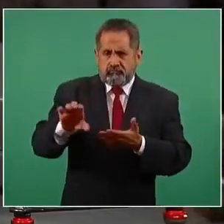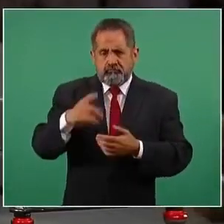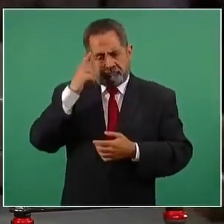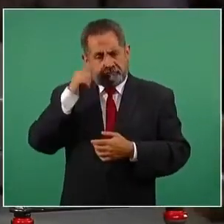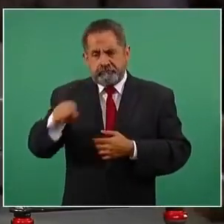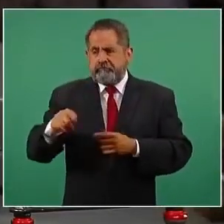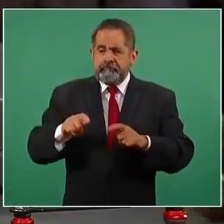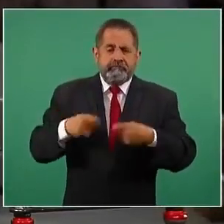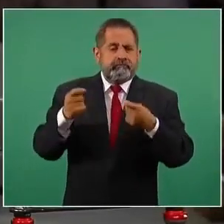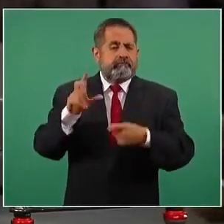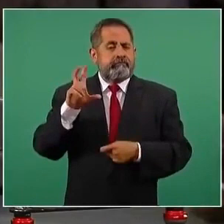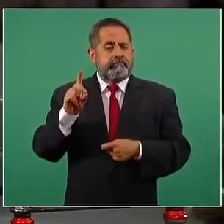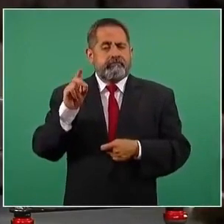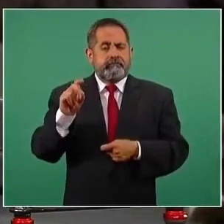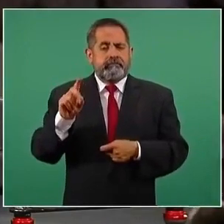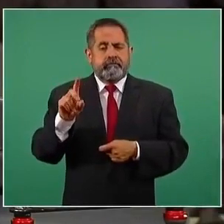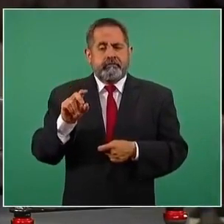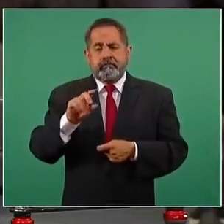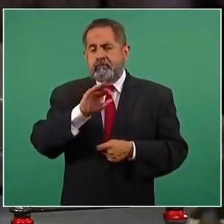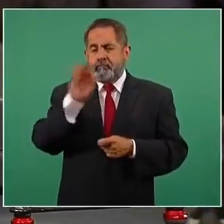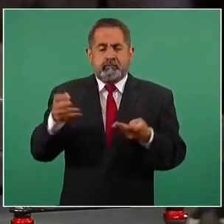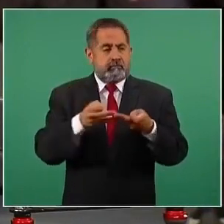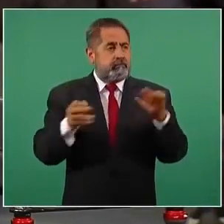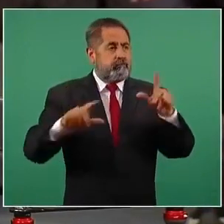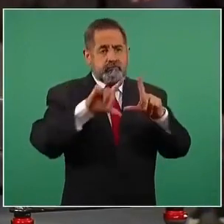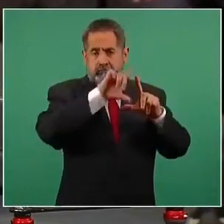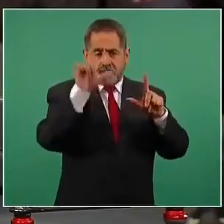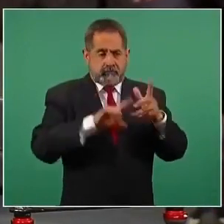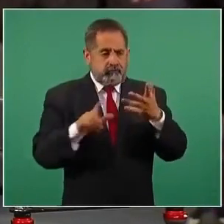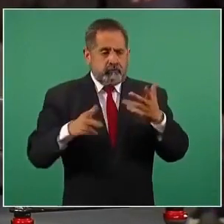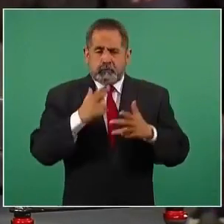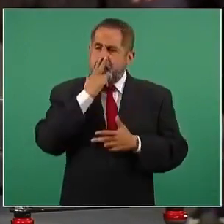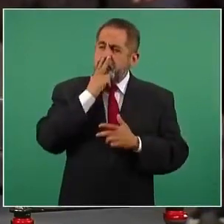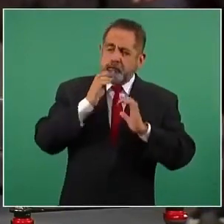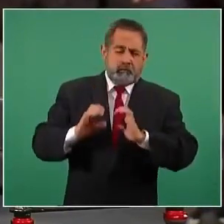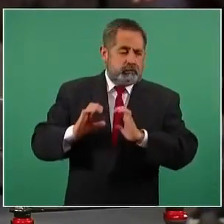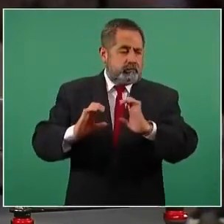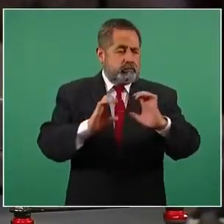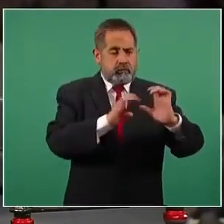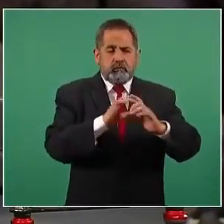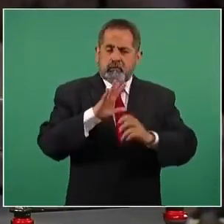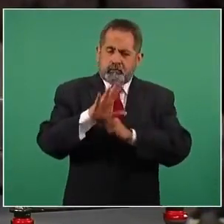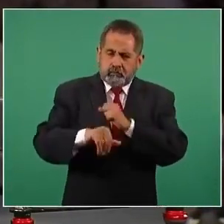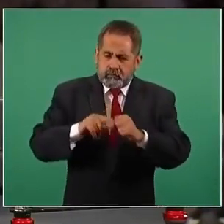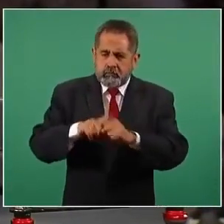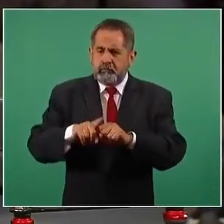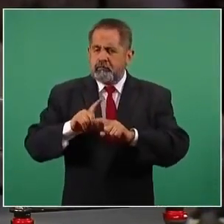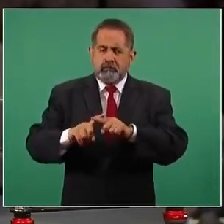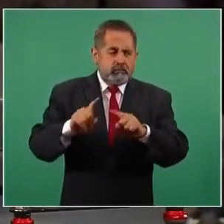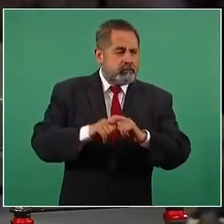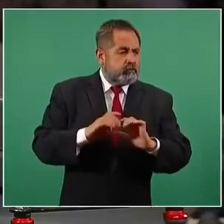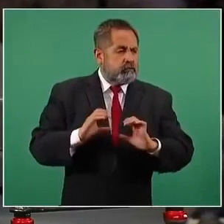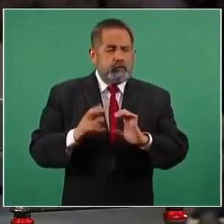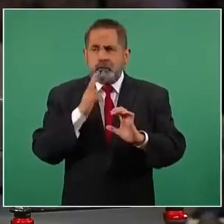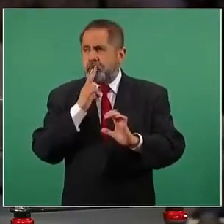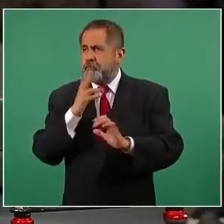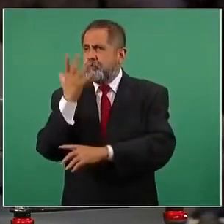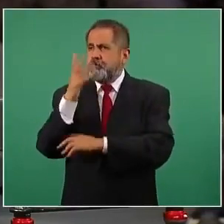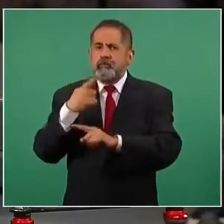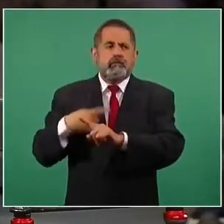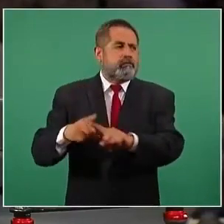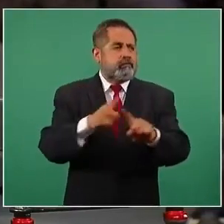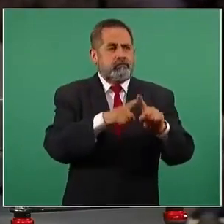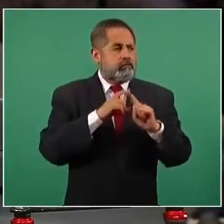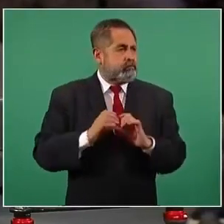territorio como un área destinada para la conservación y la protección de las especies y los ecosistemas claves.